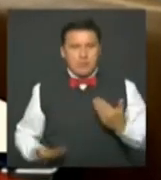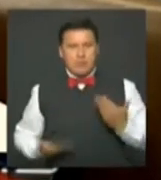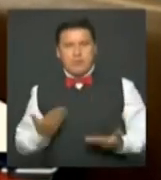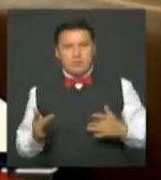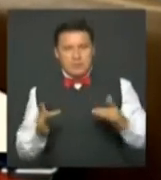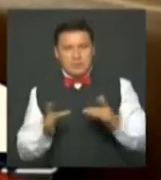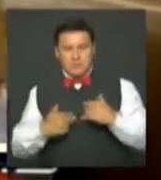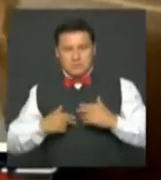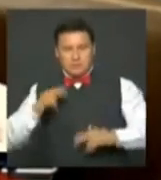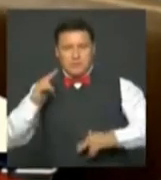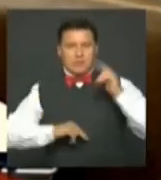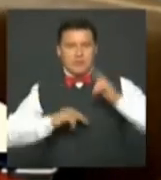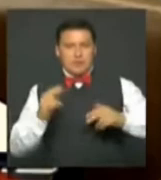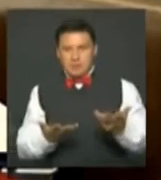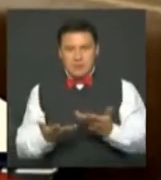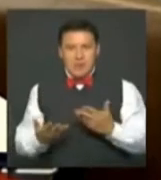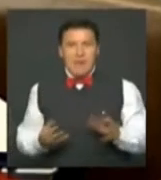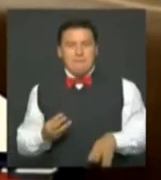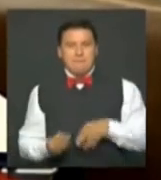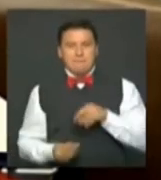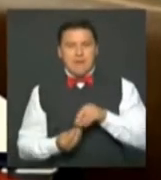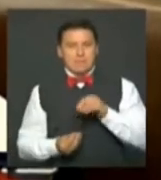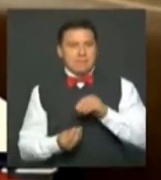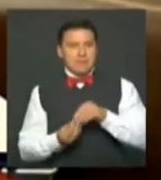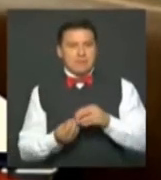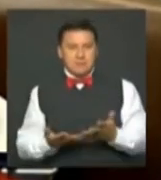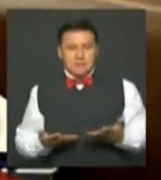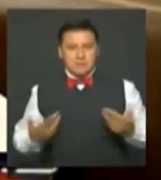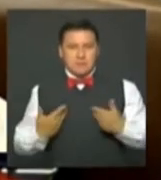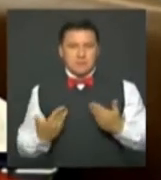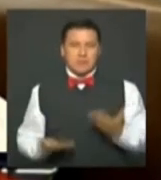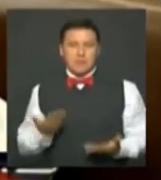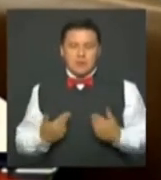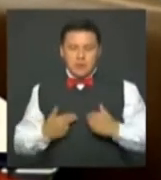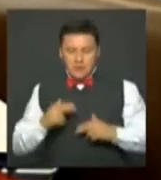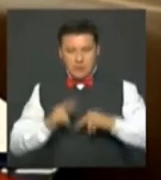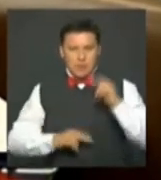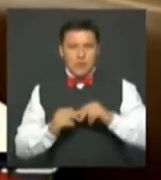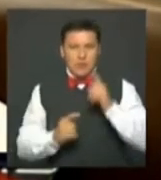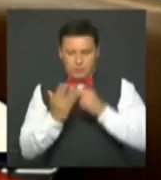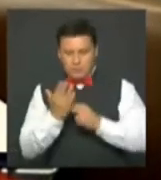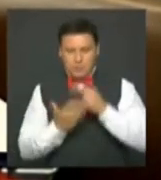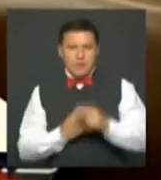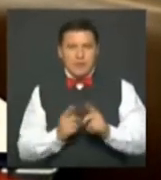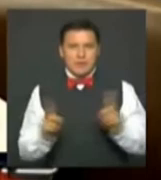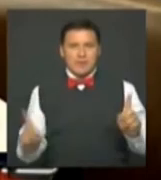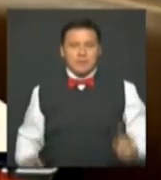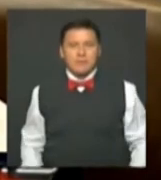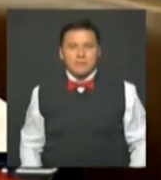relación y construcción colectivas aumentan. Y con eso aumenta también la posibilidad de construir un proyecto de nación distinto.